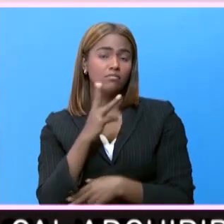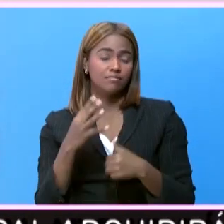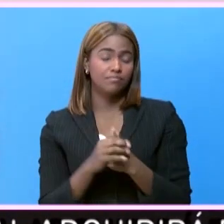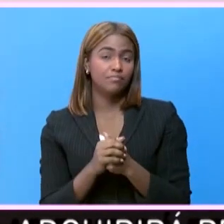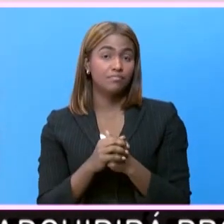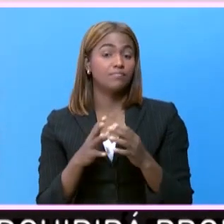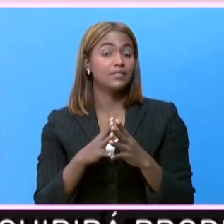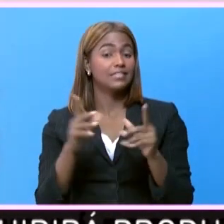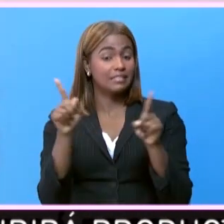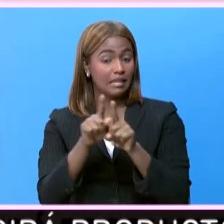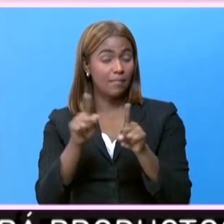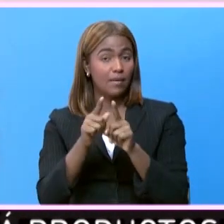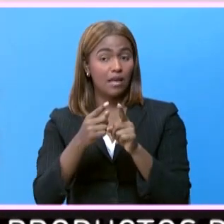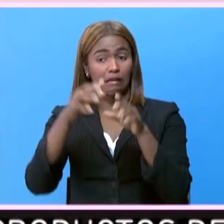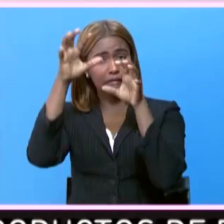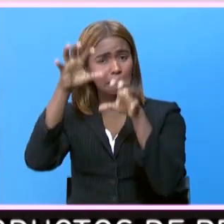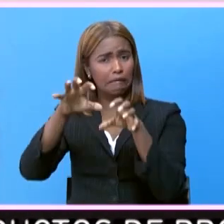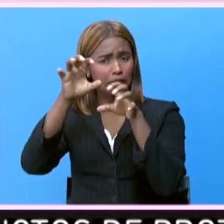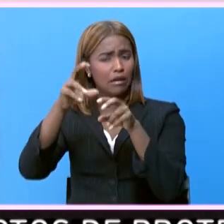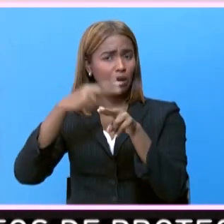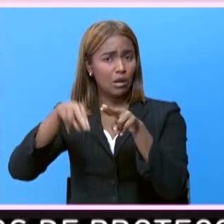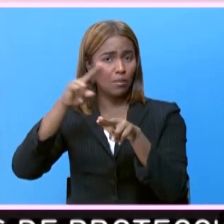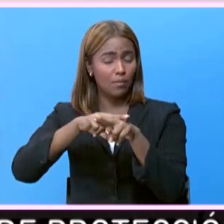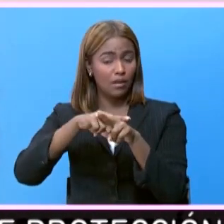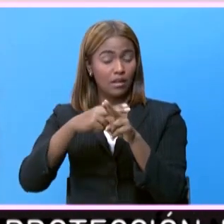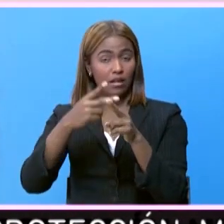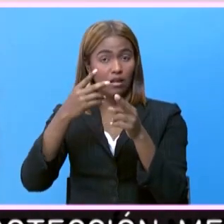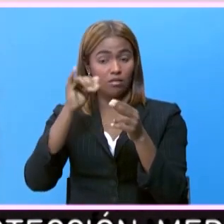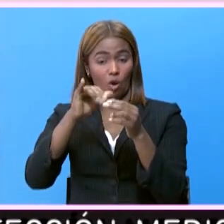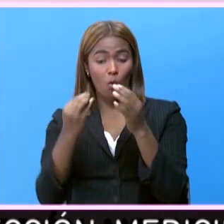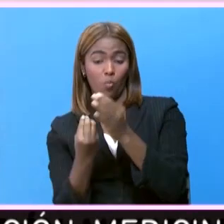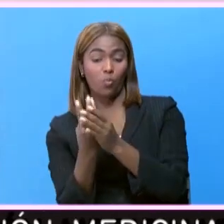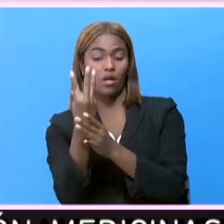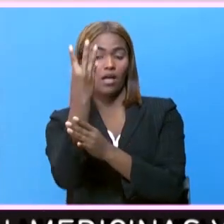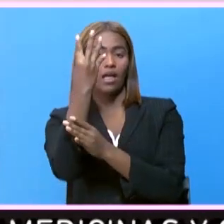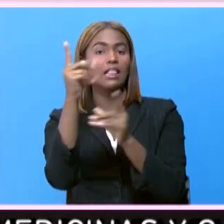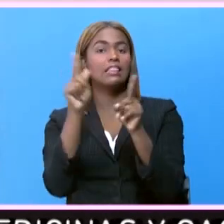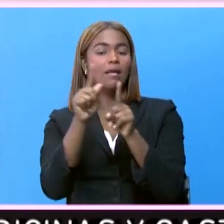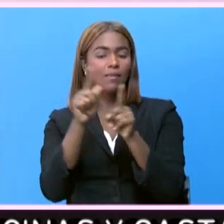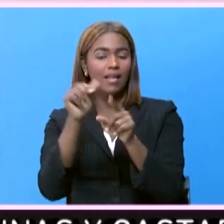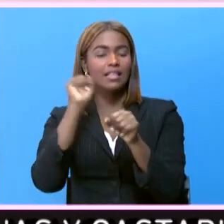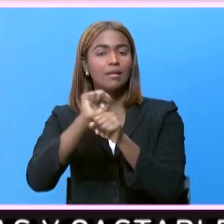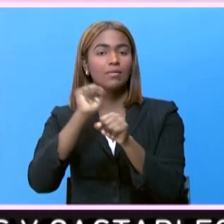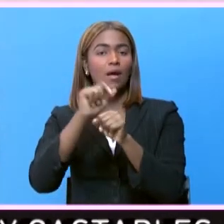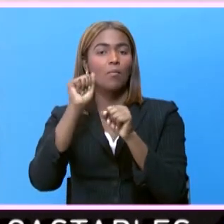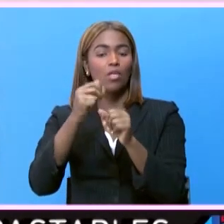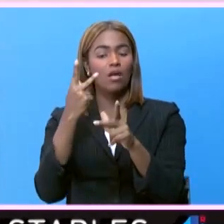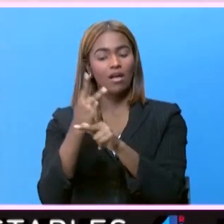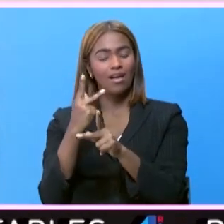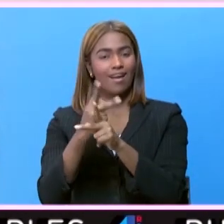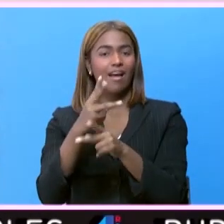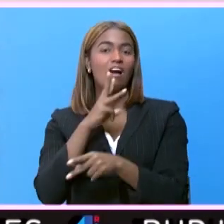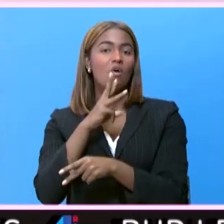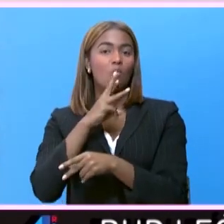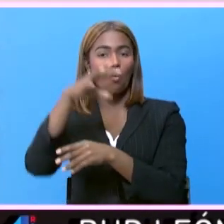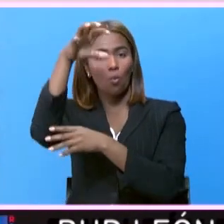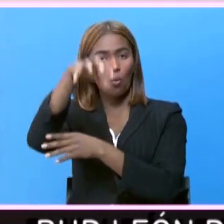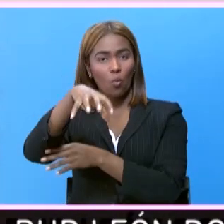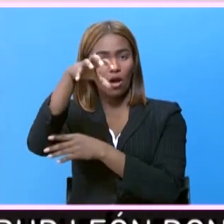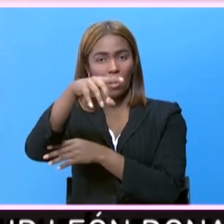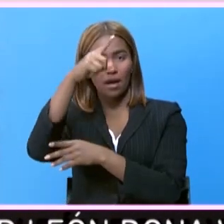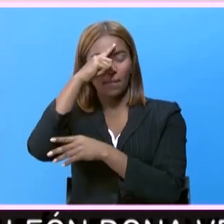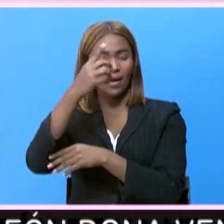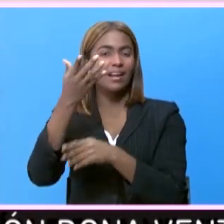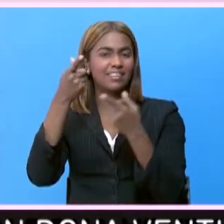Además de guardar las lluvias normales, las forestas tienen también como función retener el agua que cae en tiempos de